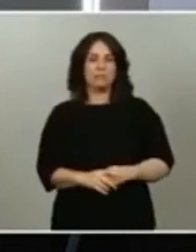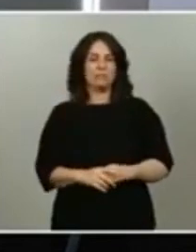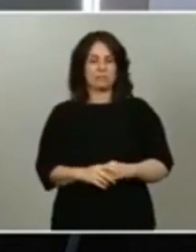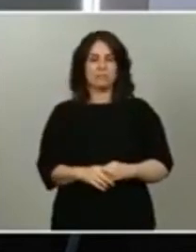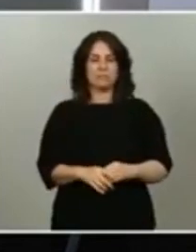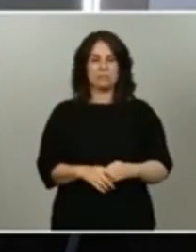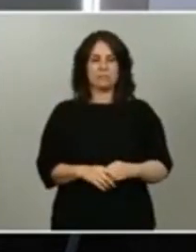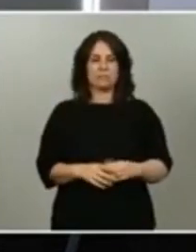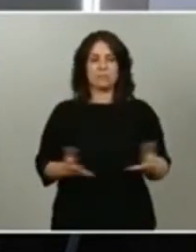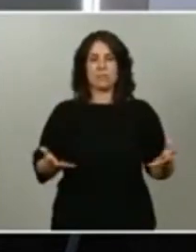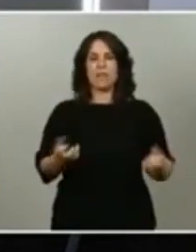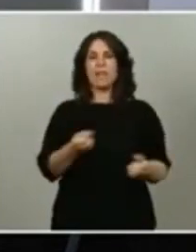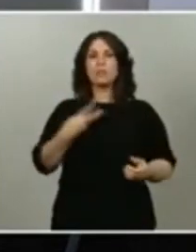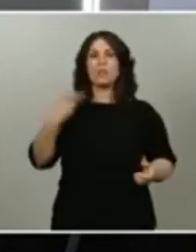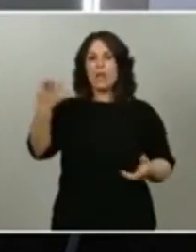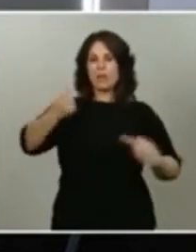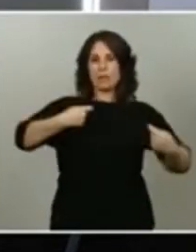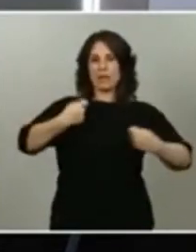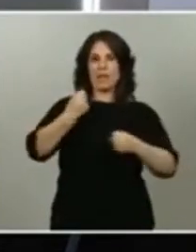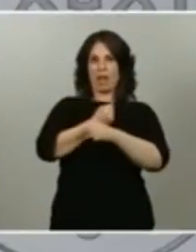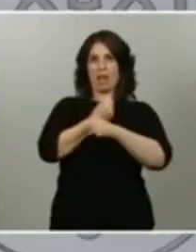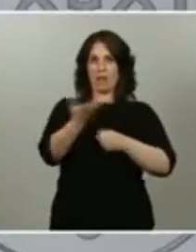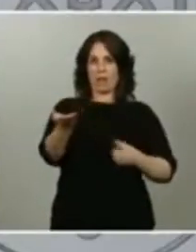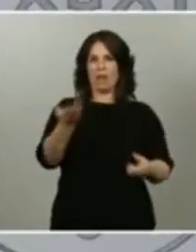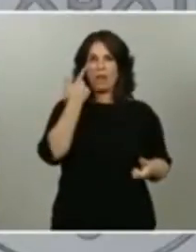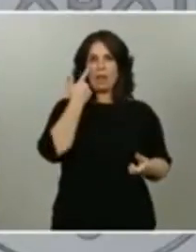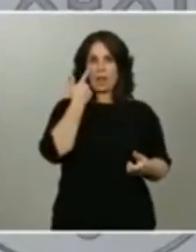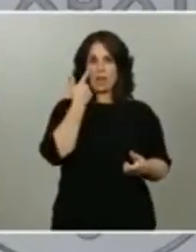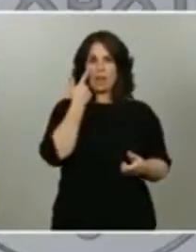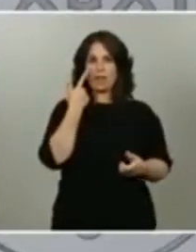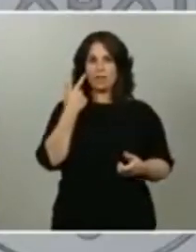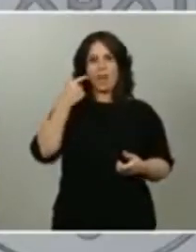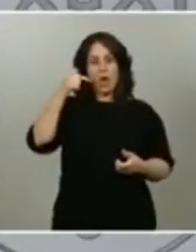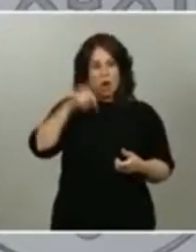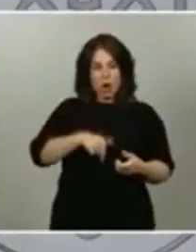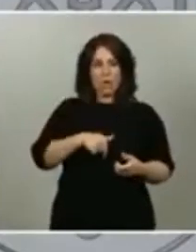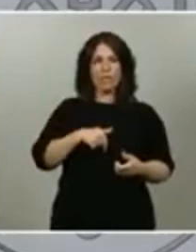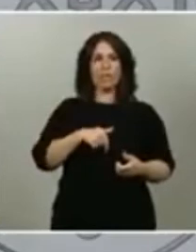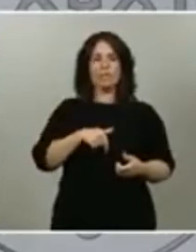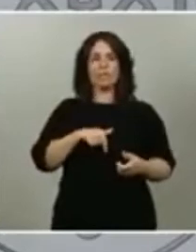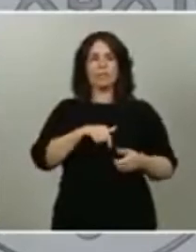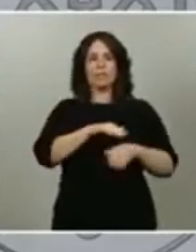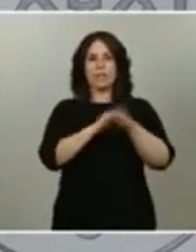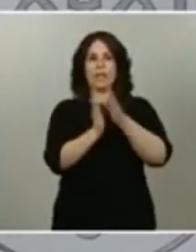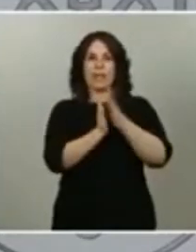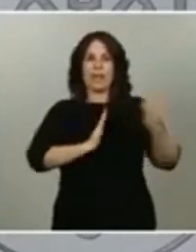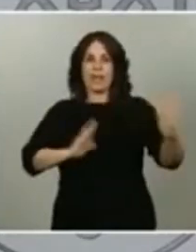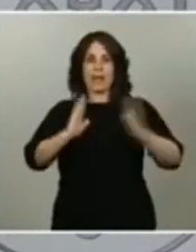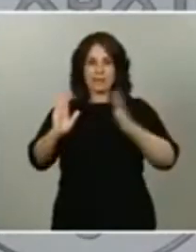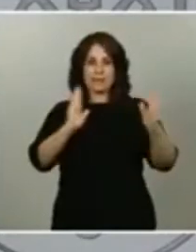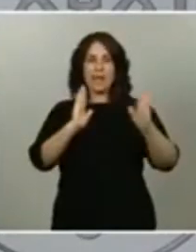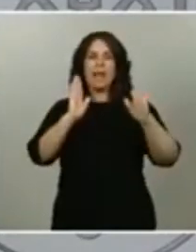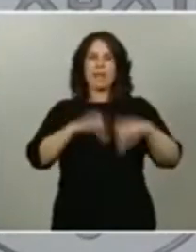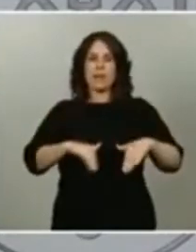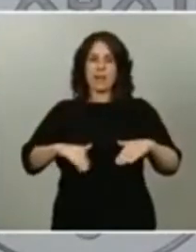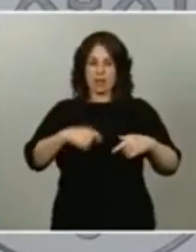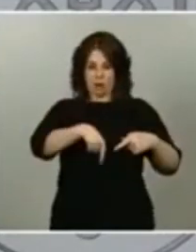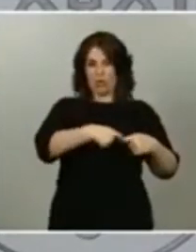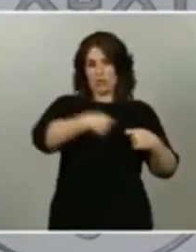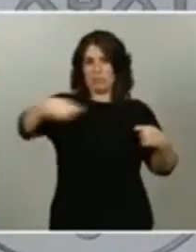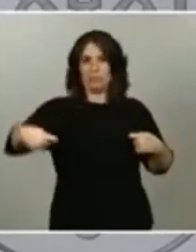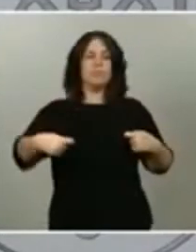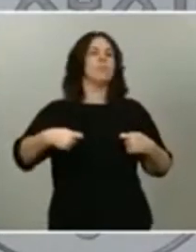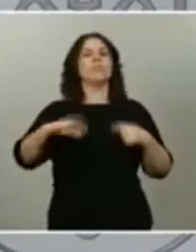resultados del mercado laboral el mecanismo que hoy le damos continuidad ha conseguido que nuestro país no ajuste